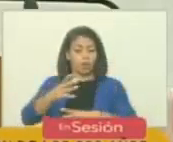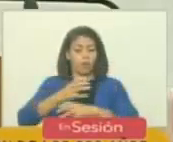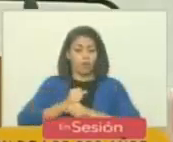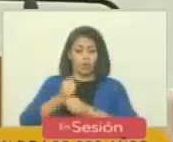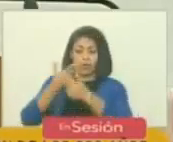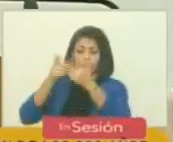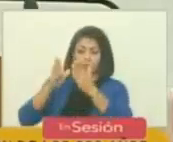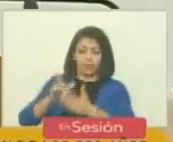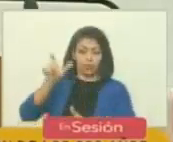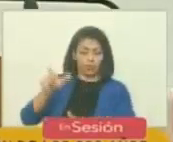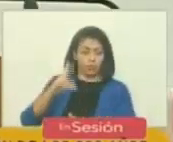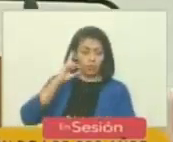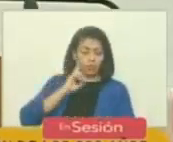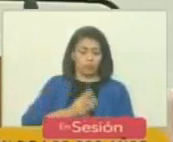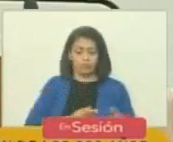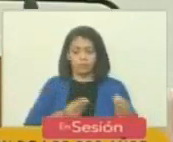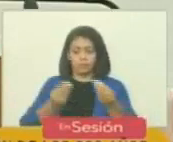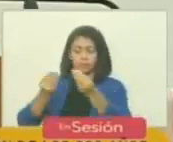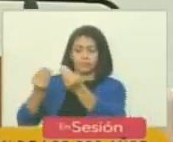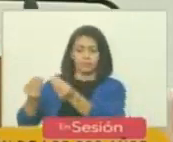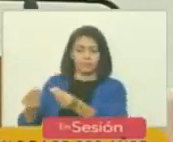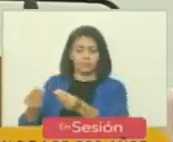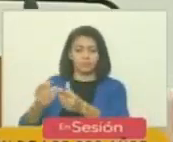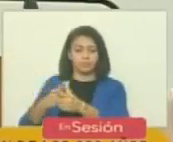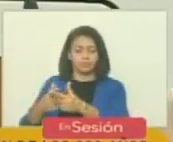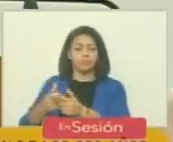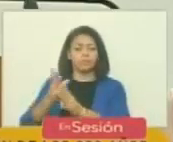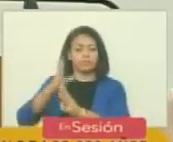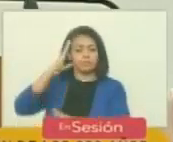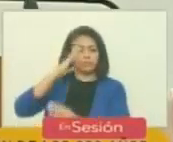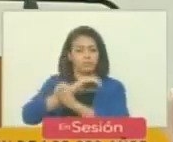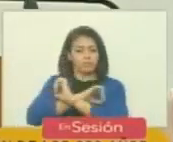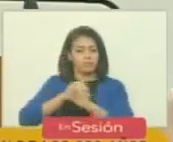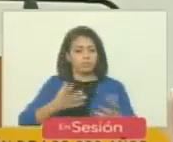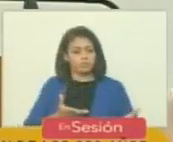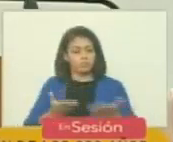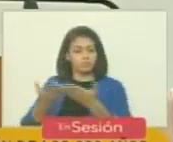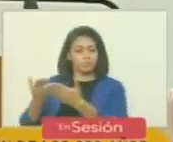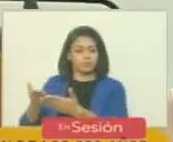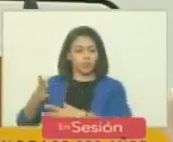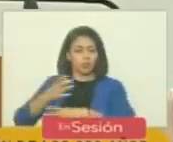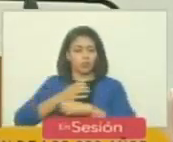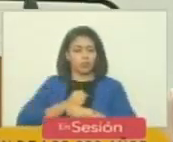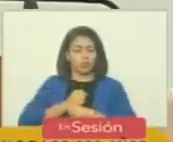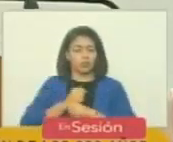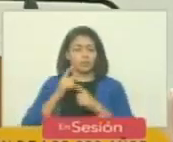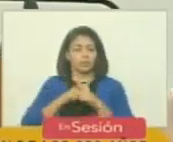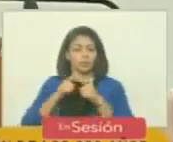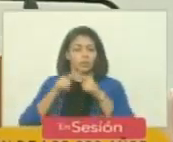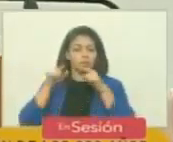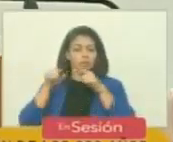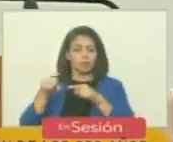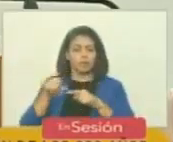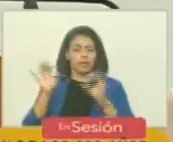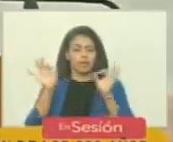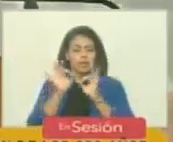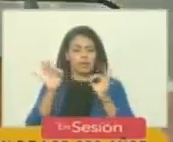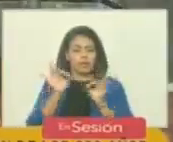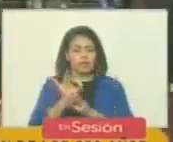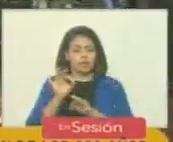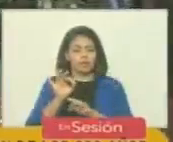Bolívar y entreió a Bolívar no solamente sus tropas sino también su confianza de tal manera que nada